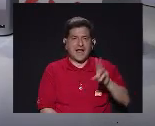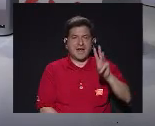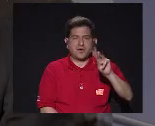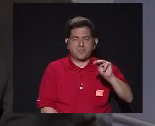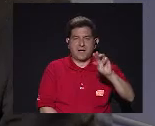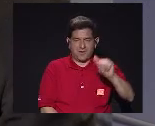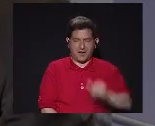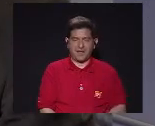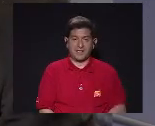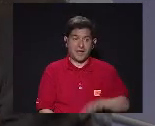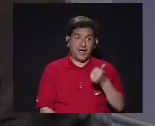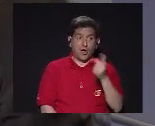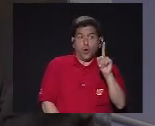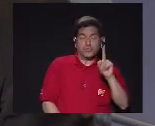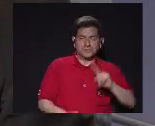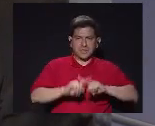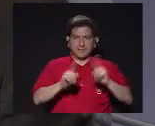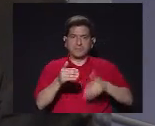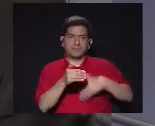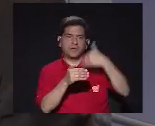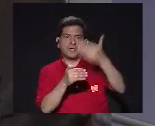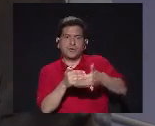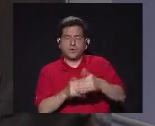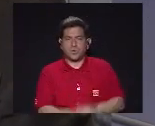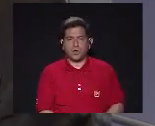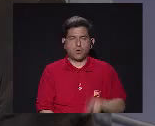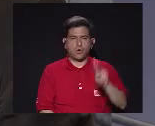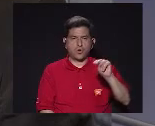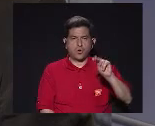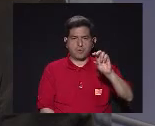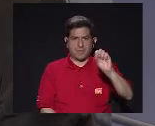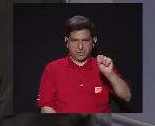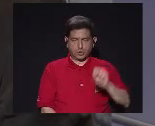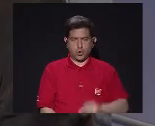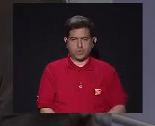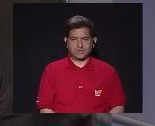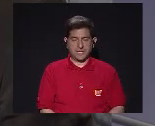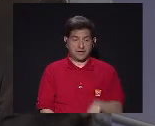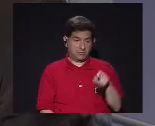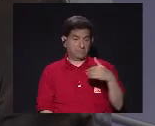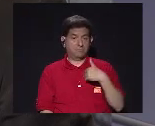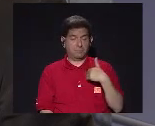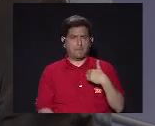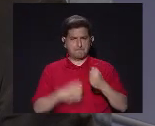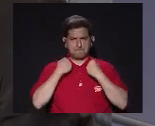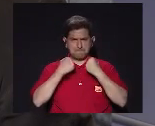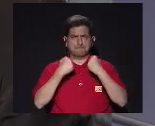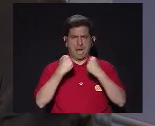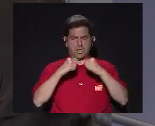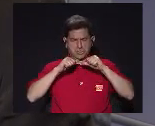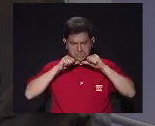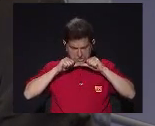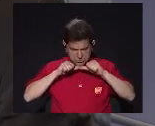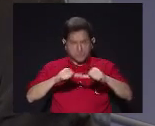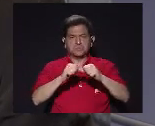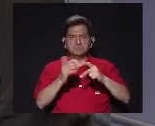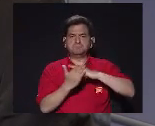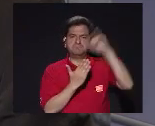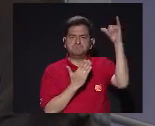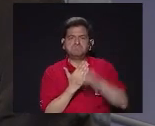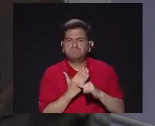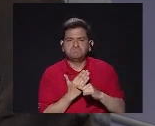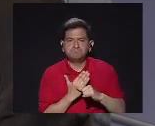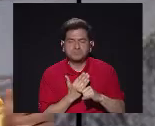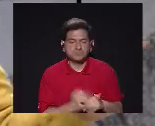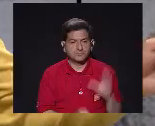Carlos Magno Eran 11 Y luego Don Norman Solor Sano que tiene Una enorme valentía Para seguir adelante Con este